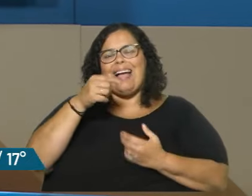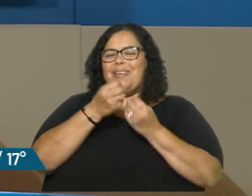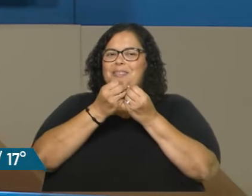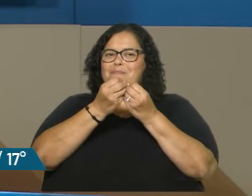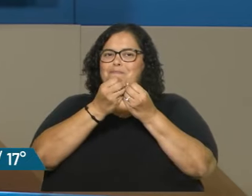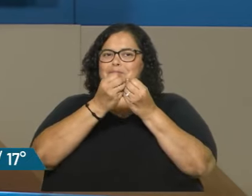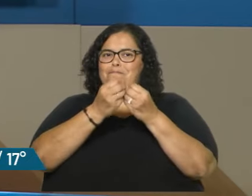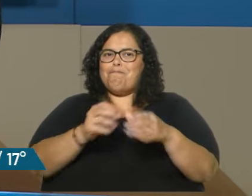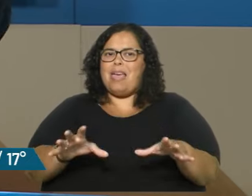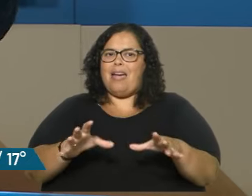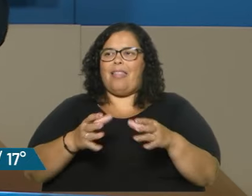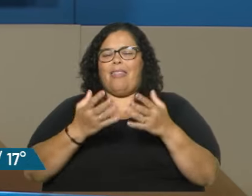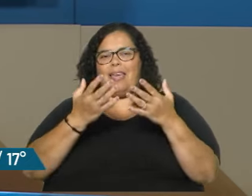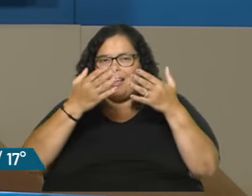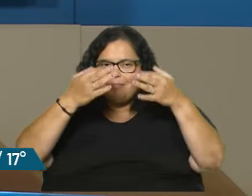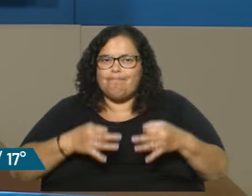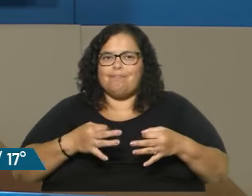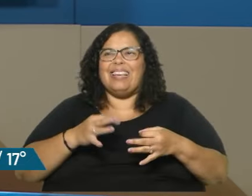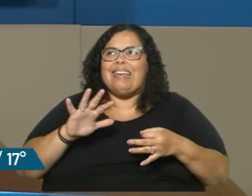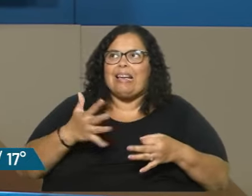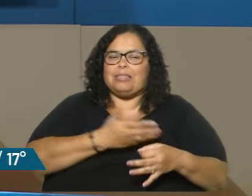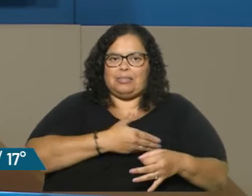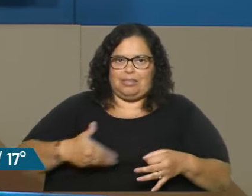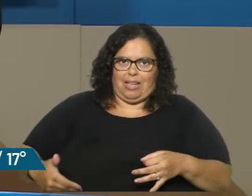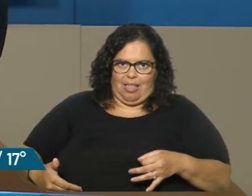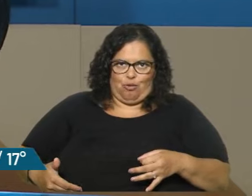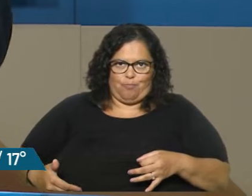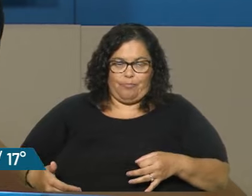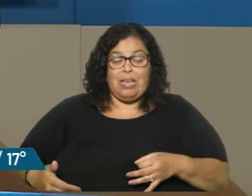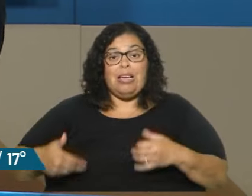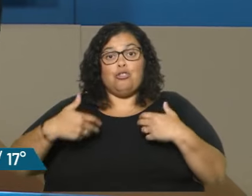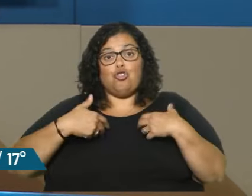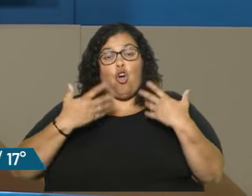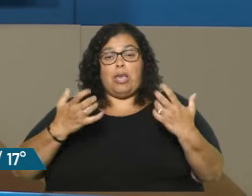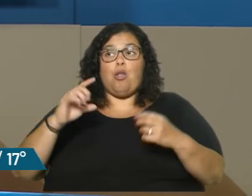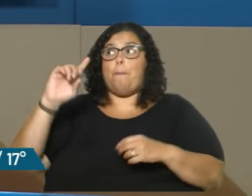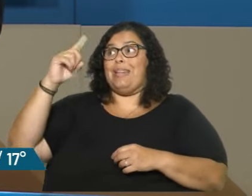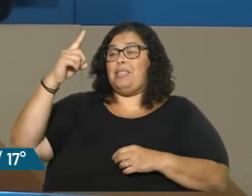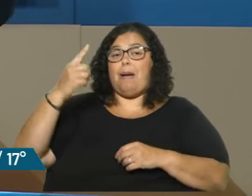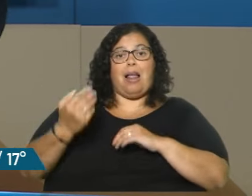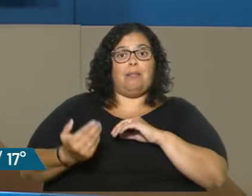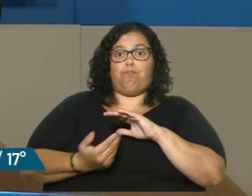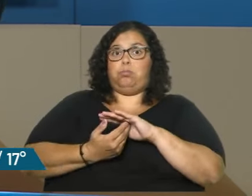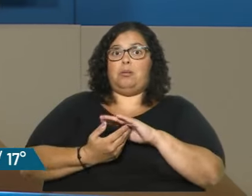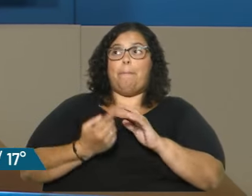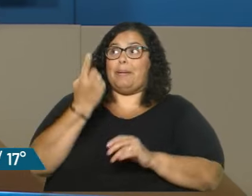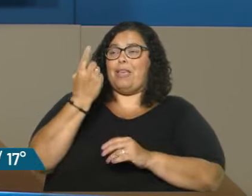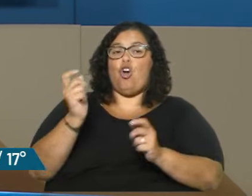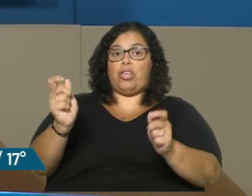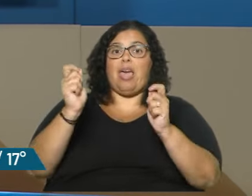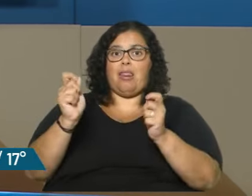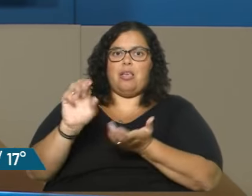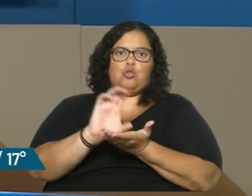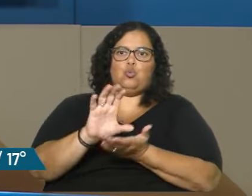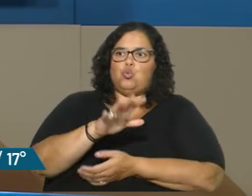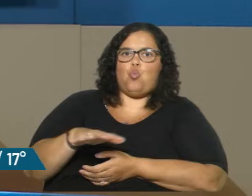un poco la mística del Estado. Yo quiero ponderar al ciudadano. Eso es lo primero. Más que al Estado. No me importa lo oriental.